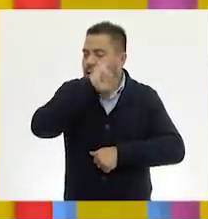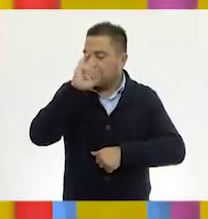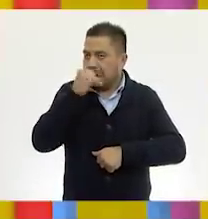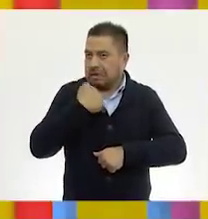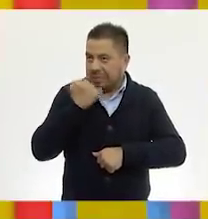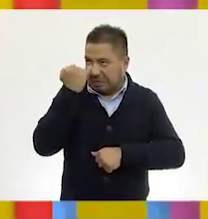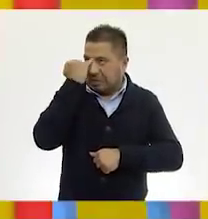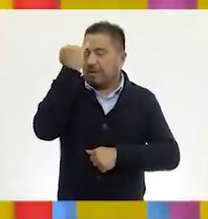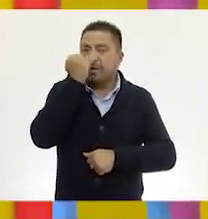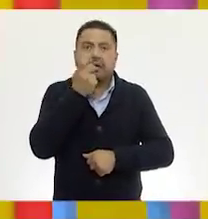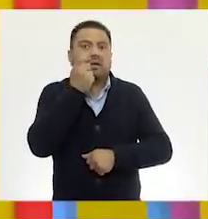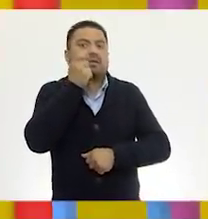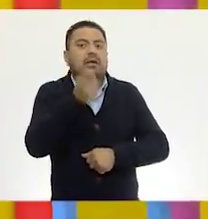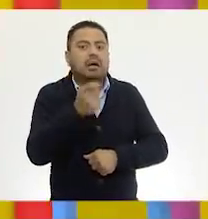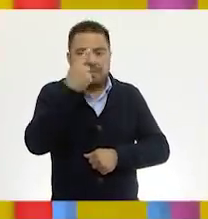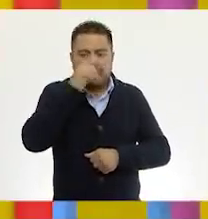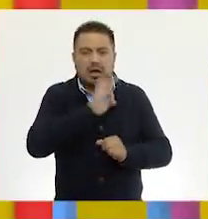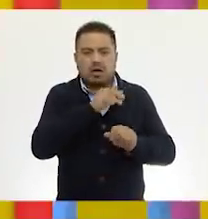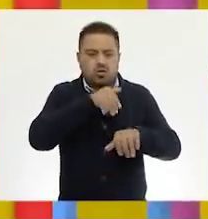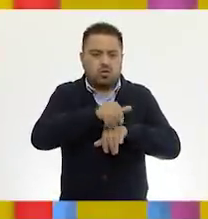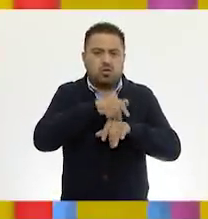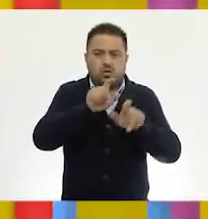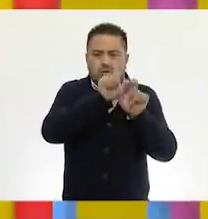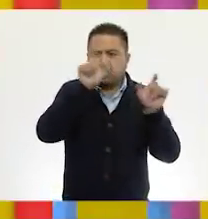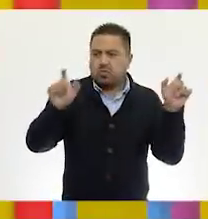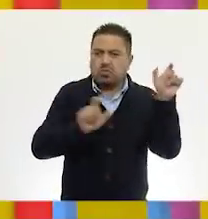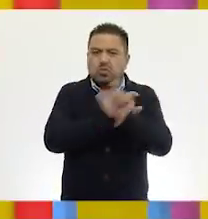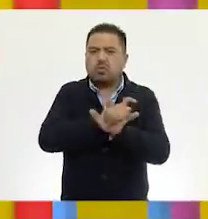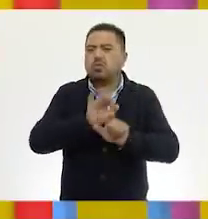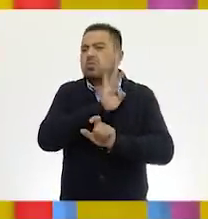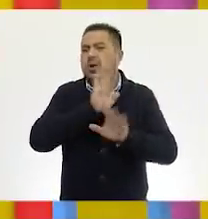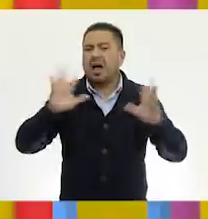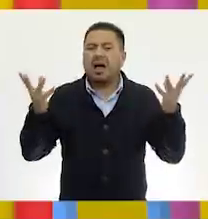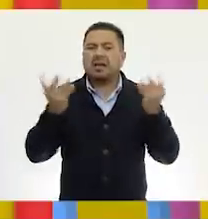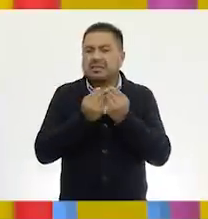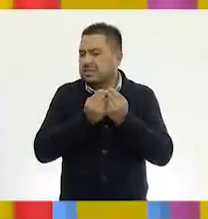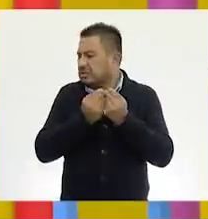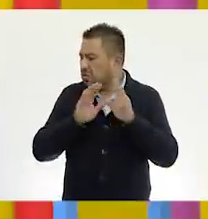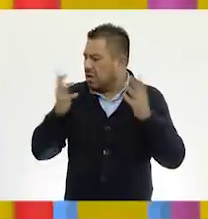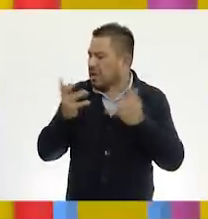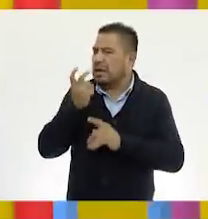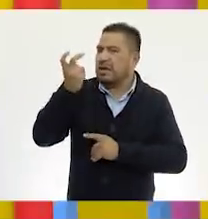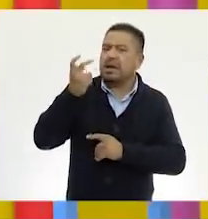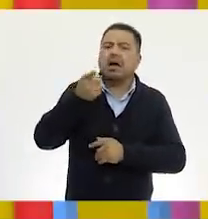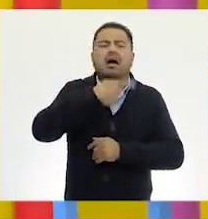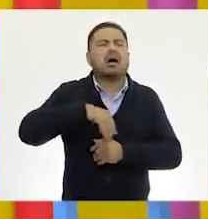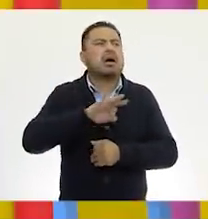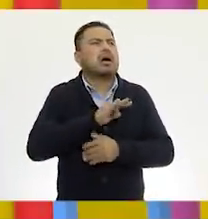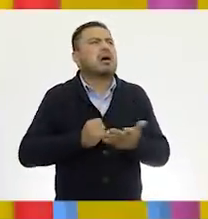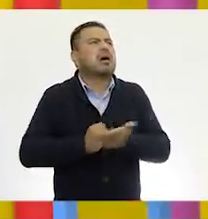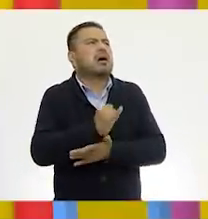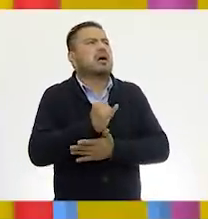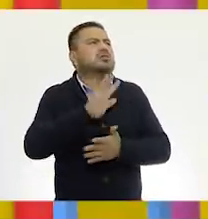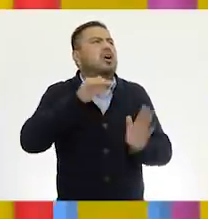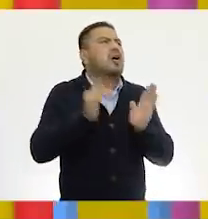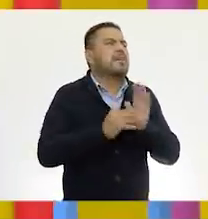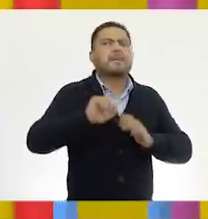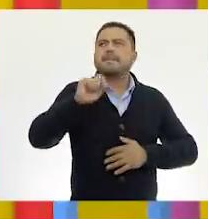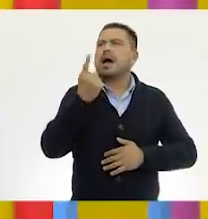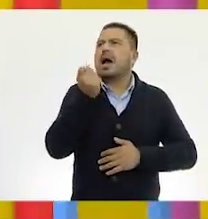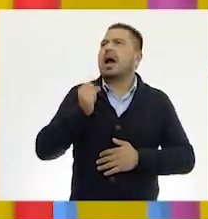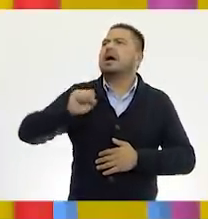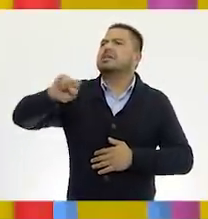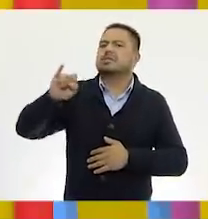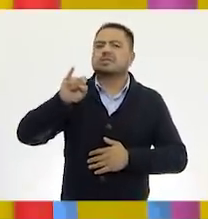imaginado que para descomponerlos pudiéramos hacer todas estas cosas. Uno lo da por hecho. Ah, son cinco mil veintiuno. Pero esta manera